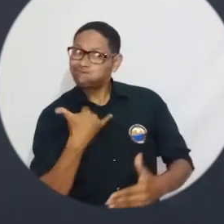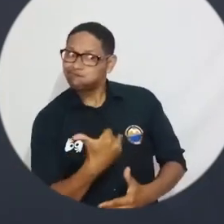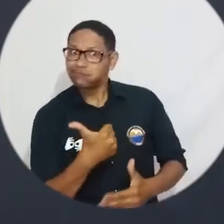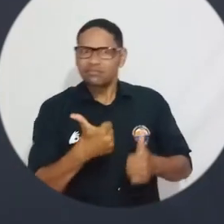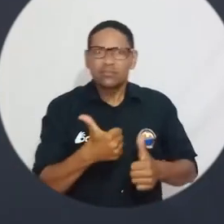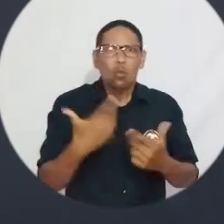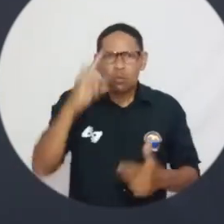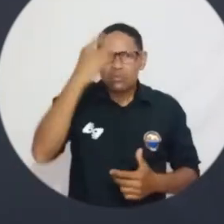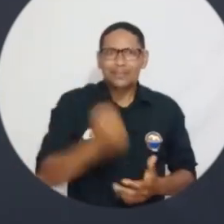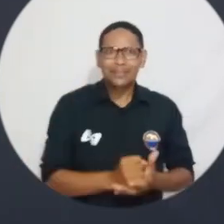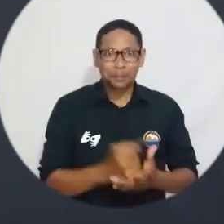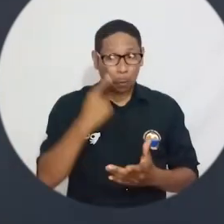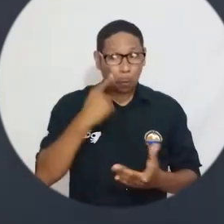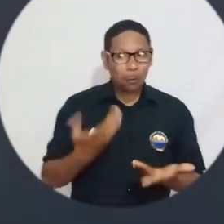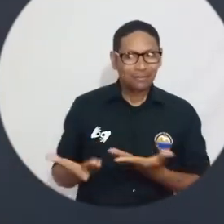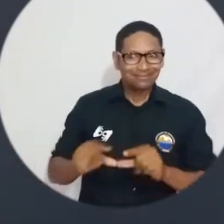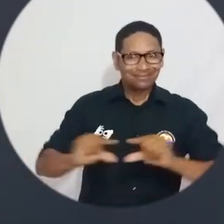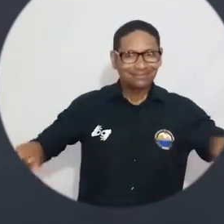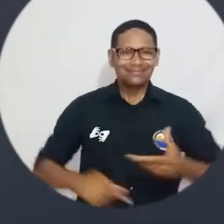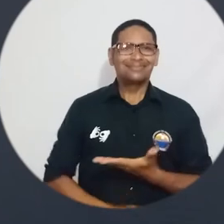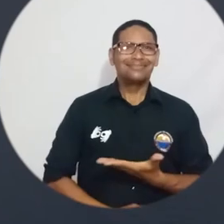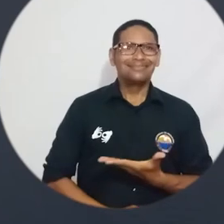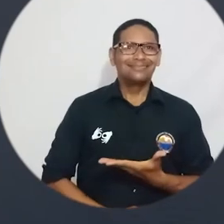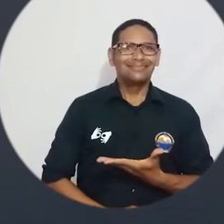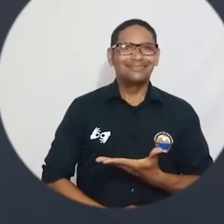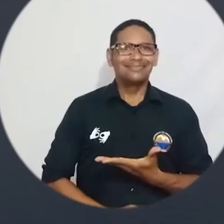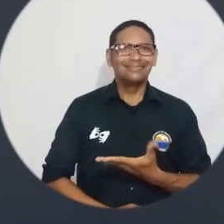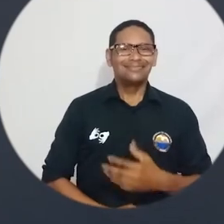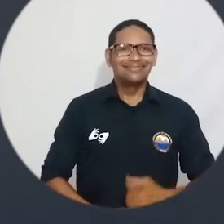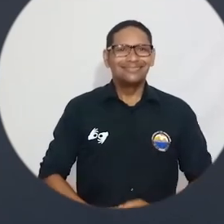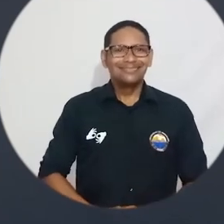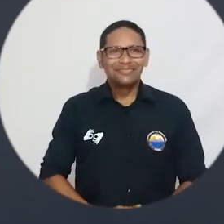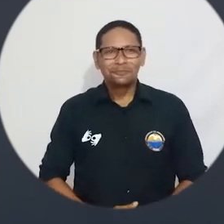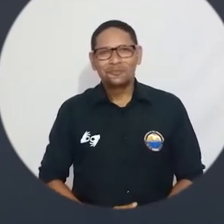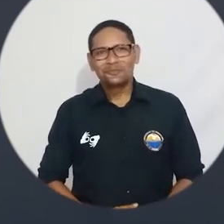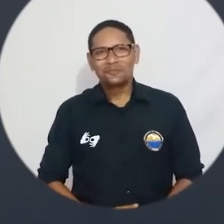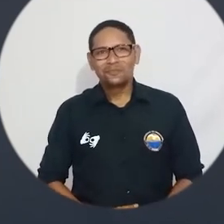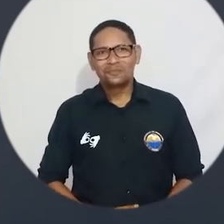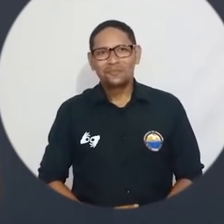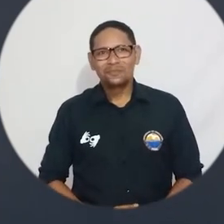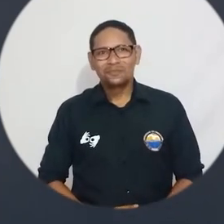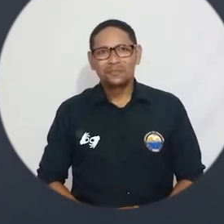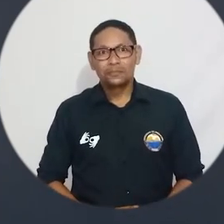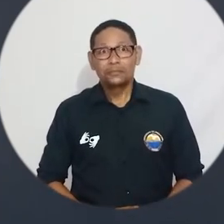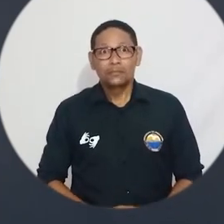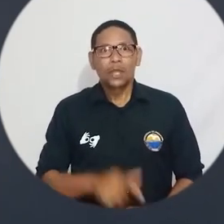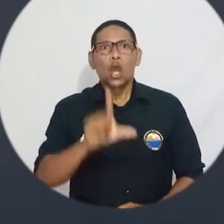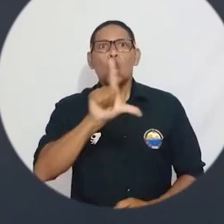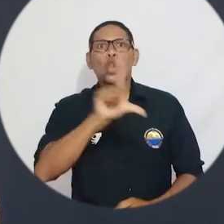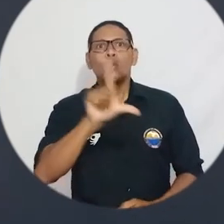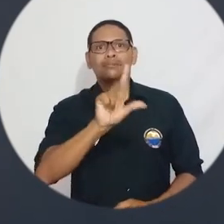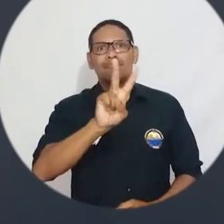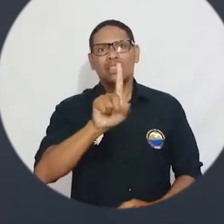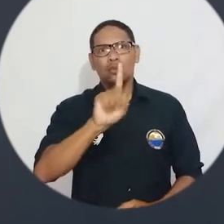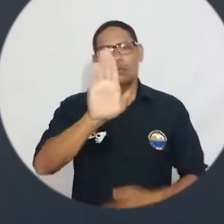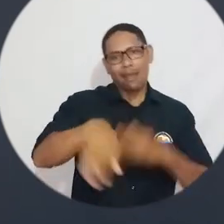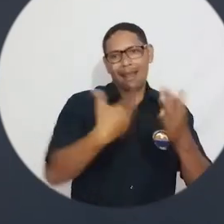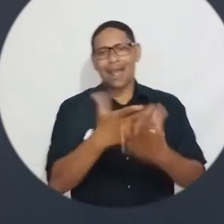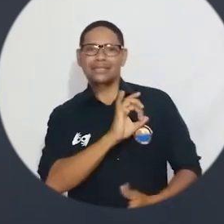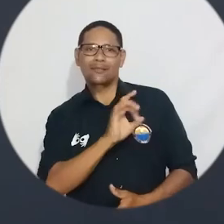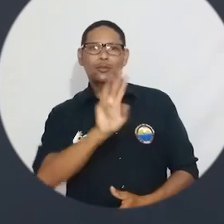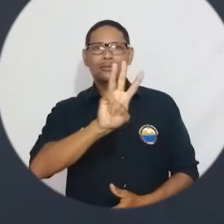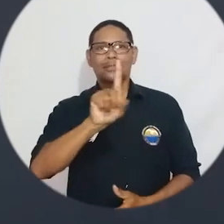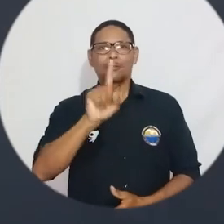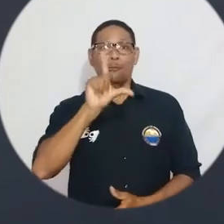de manera satisfactoria? En admisiones.unimagdalena.edu.co, barra inclinada, inscripción